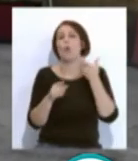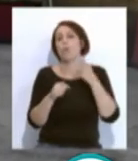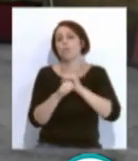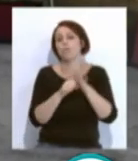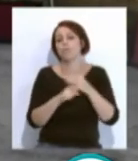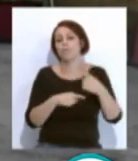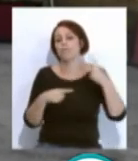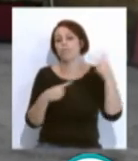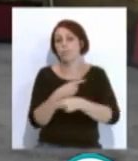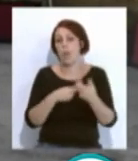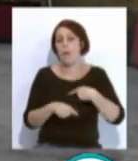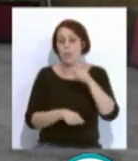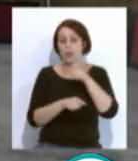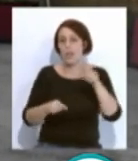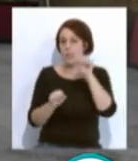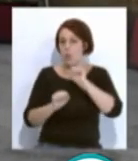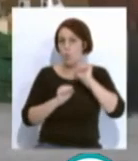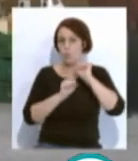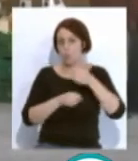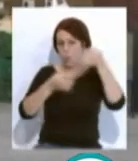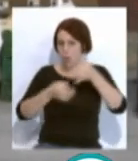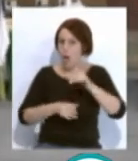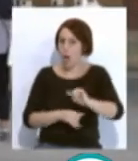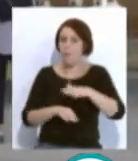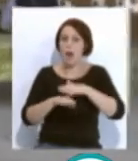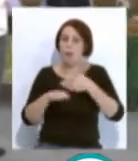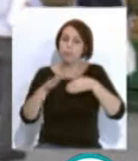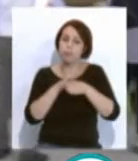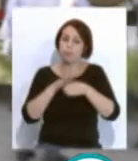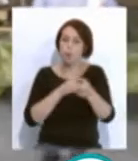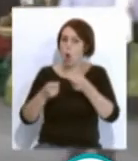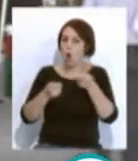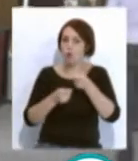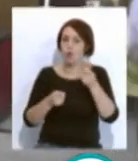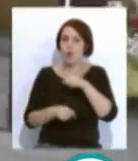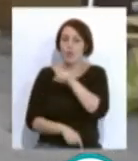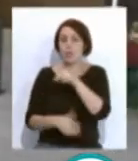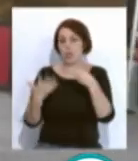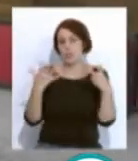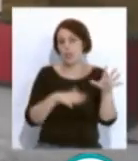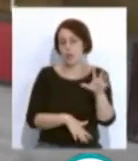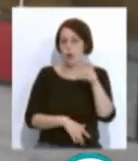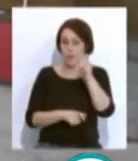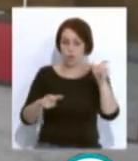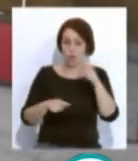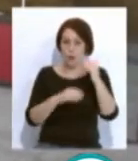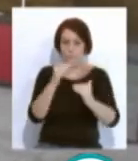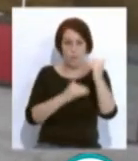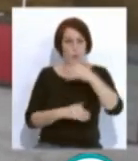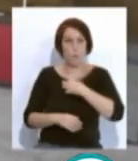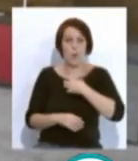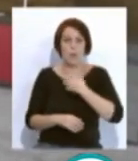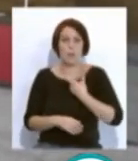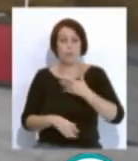contando con personal de seguridad para controlar el aforo que no superará las 175 personas en lugar de las